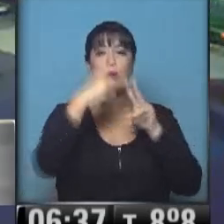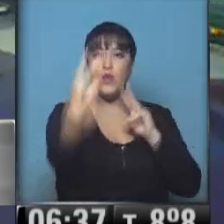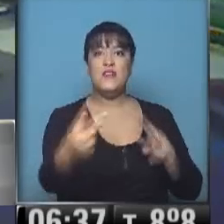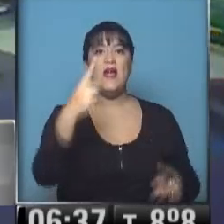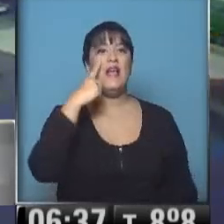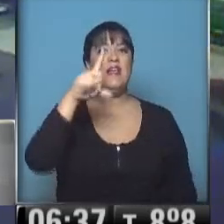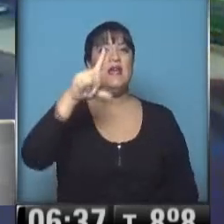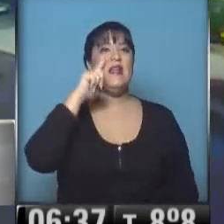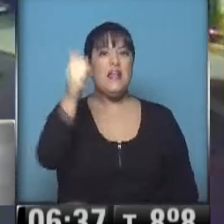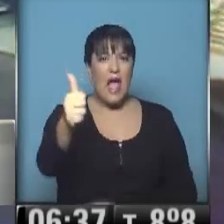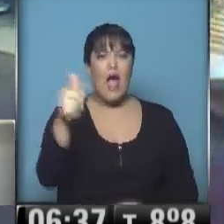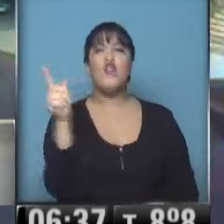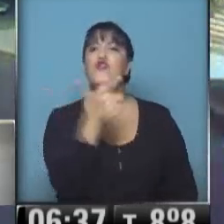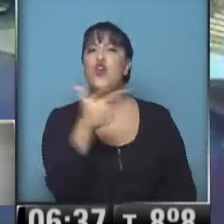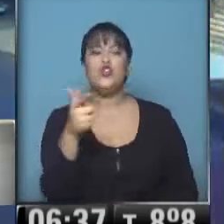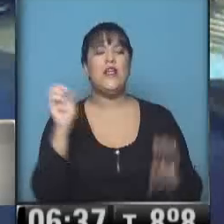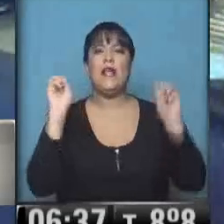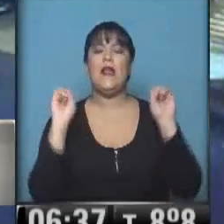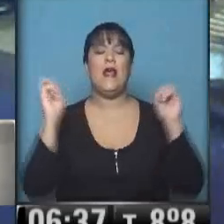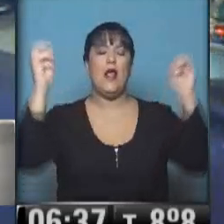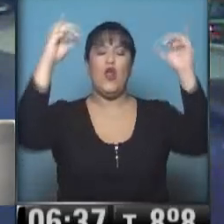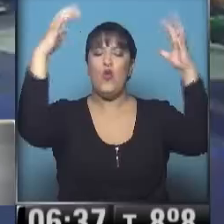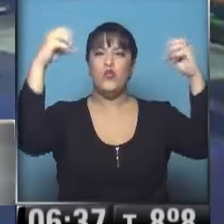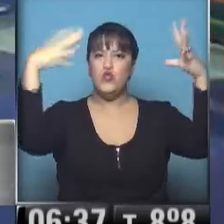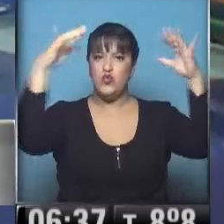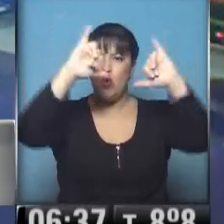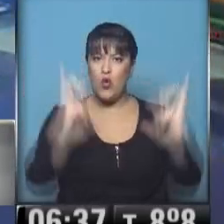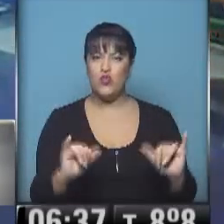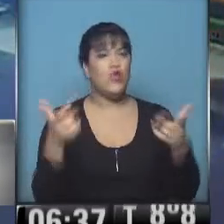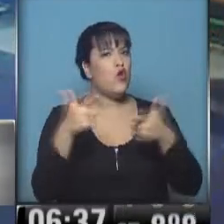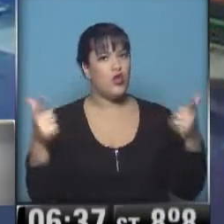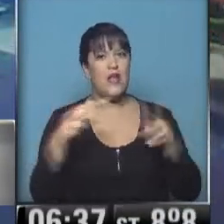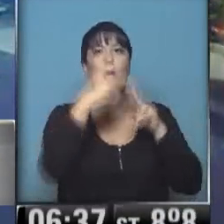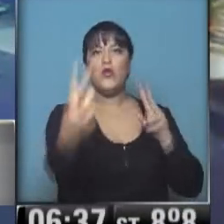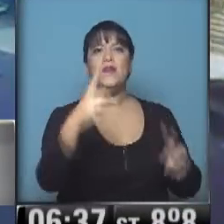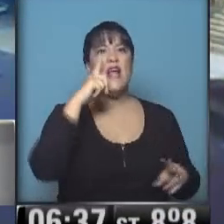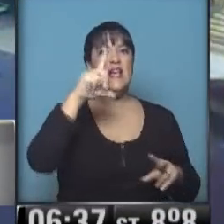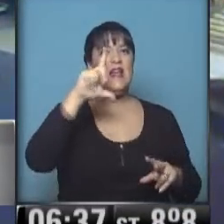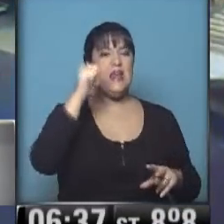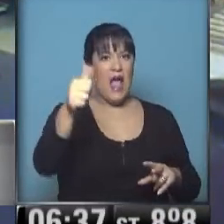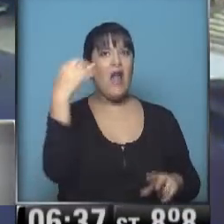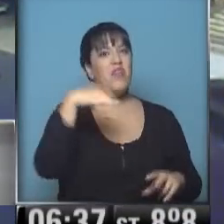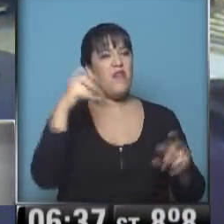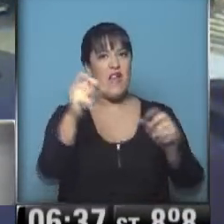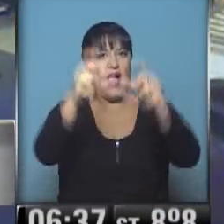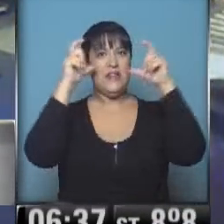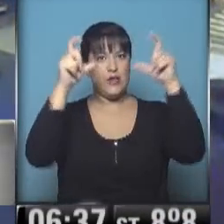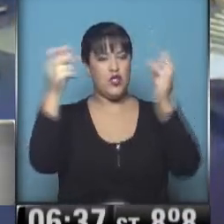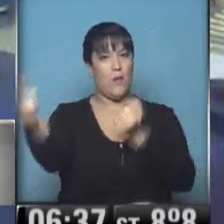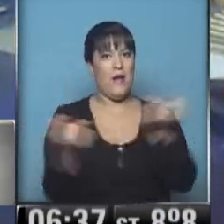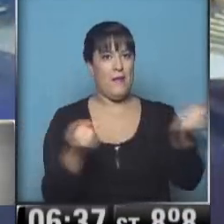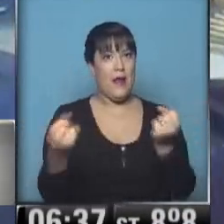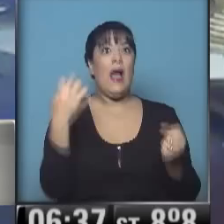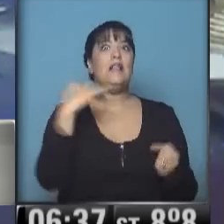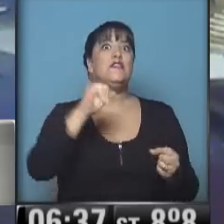está sin luminarias, sin luz. Así que, por supuesto, transiten con mayor precaución. Desde ya que hay que ir con las luces encendidas. En